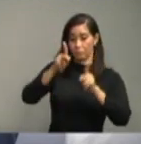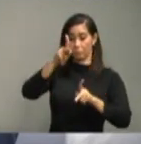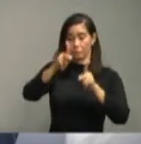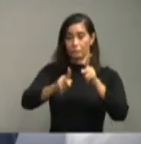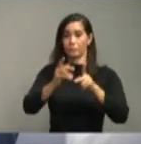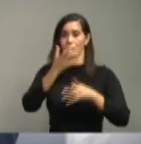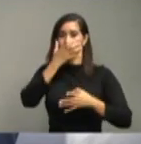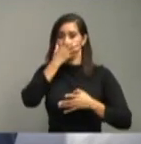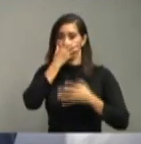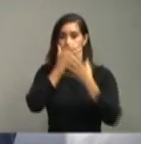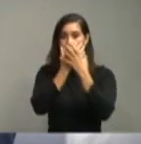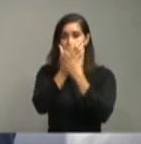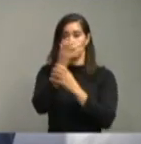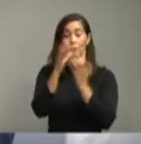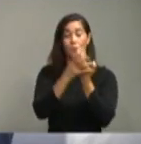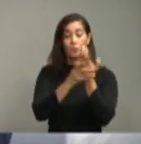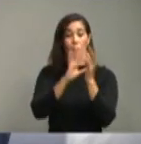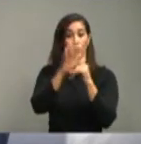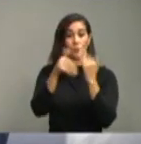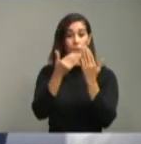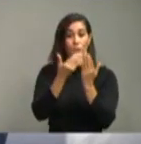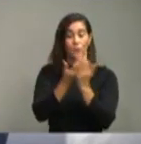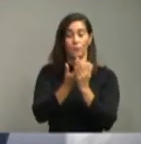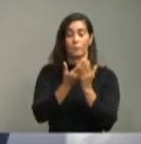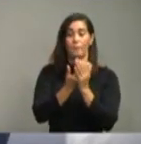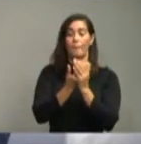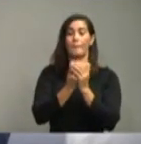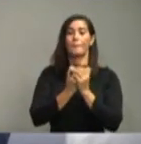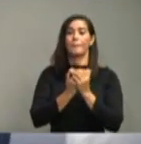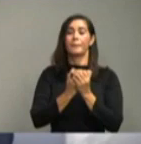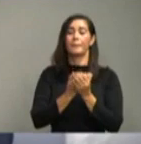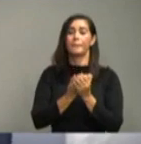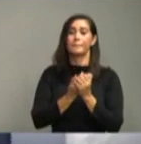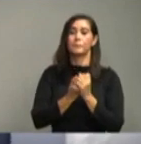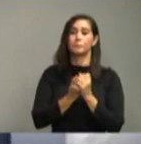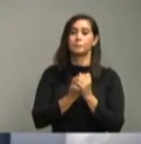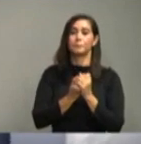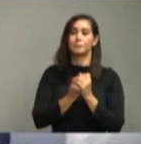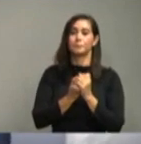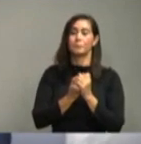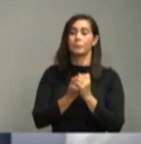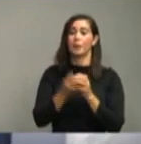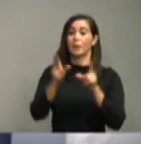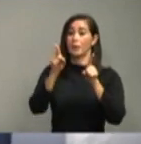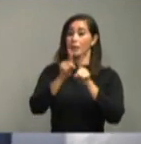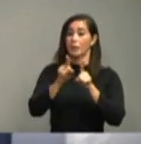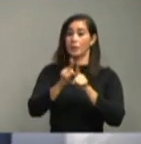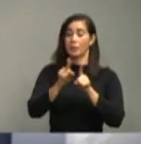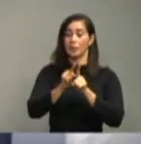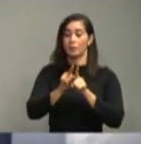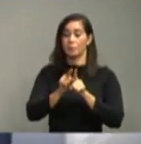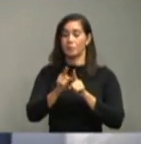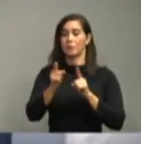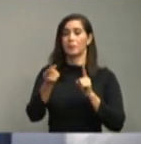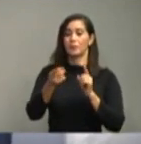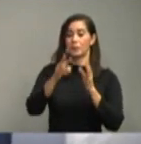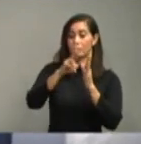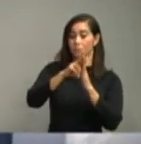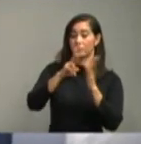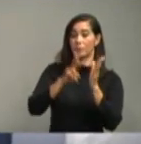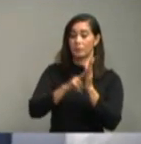e igualmente, el mantenimiento de las medidas de